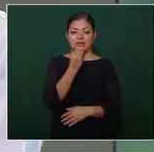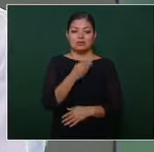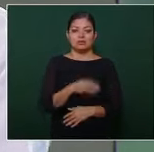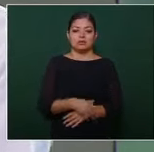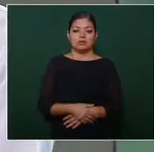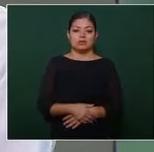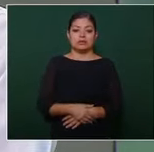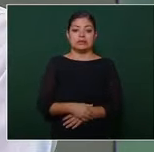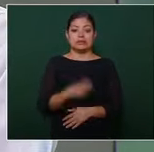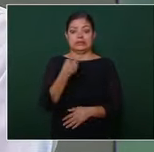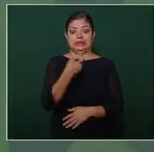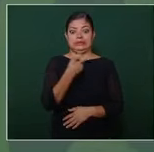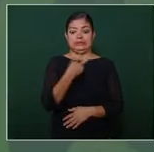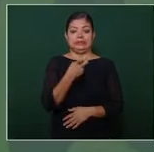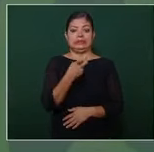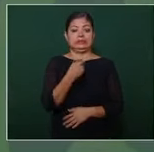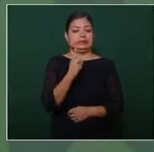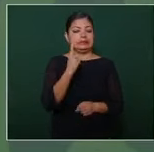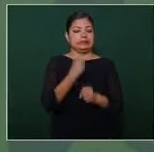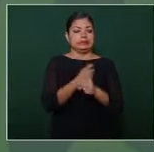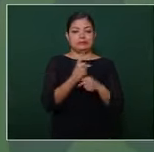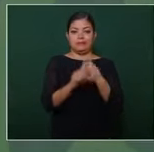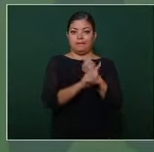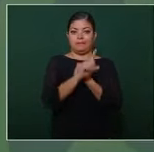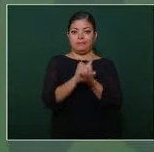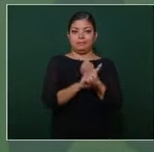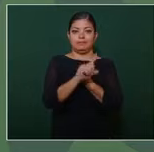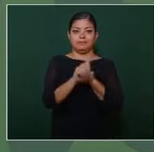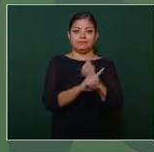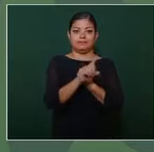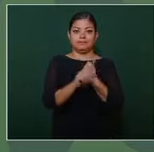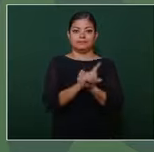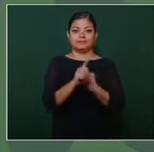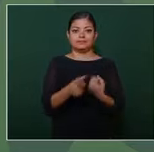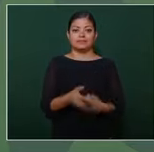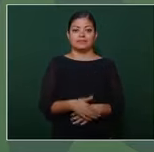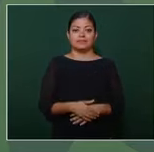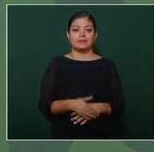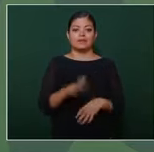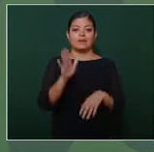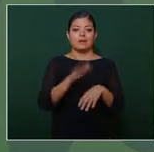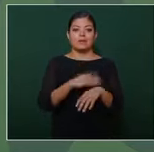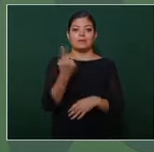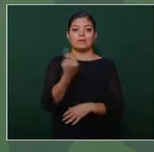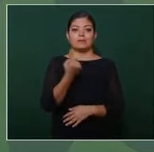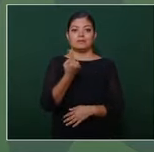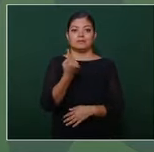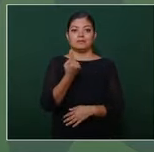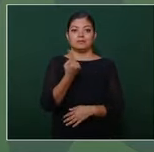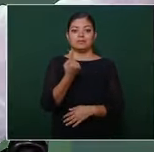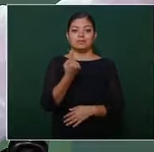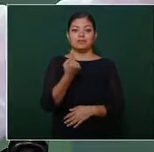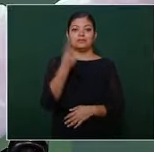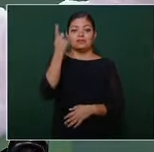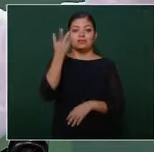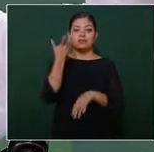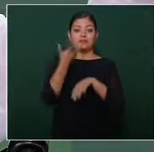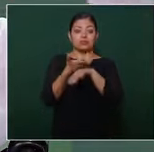ahí es donde tenemos más problemas porque si bien en Estados Unidos